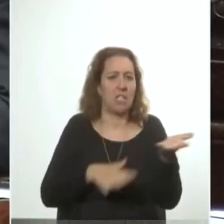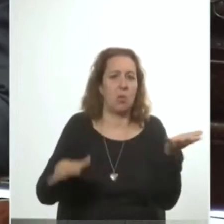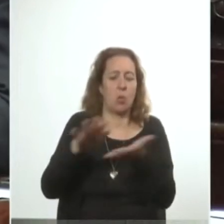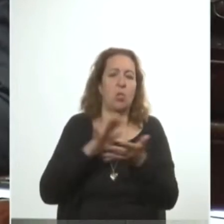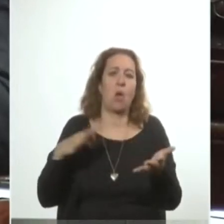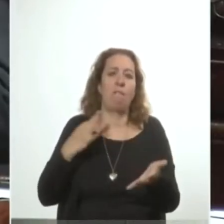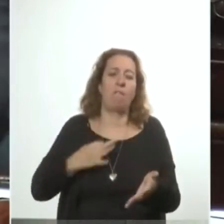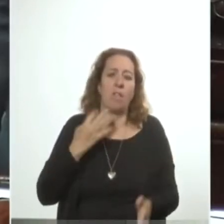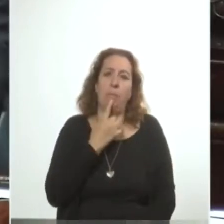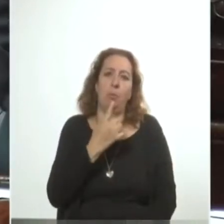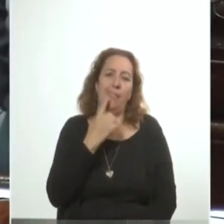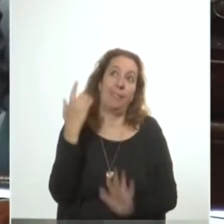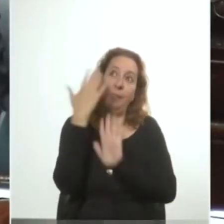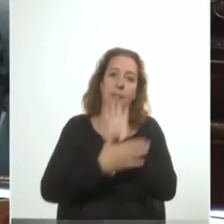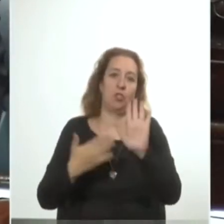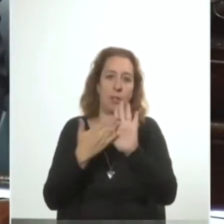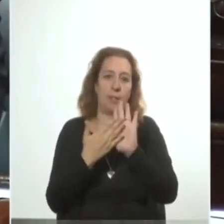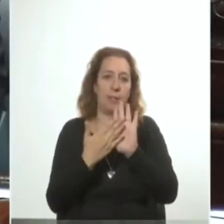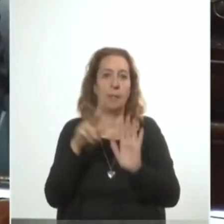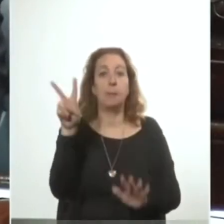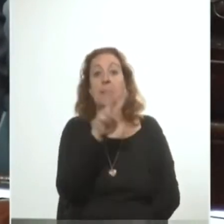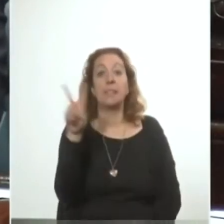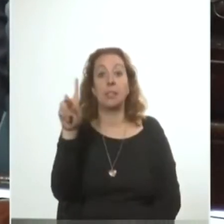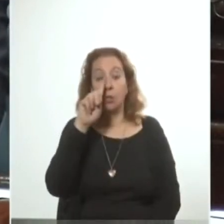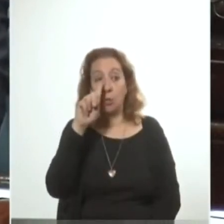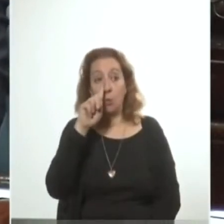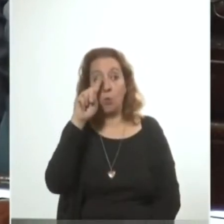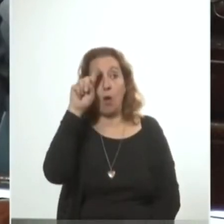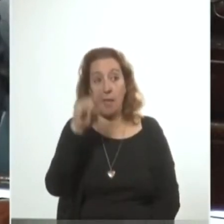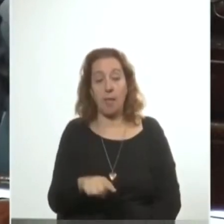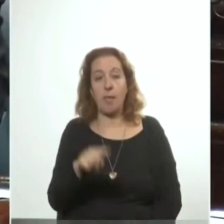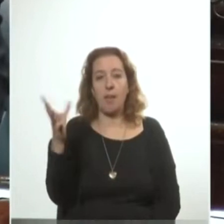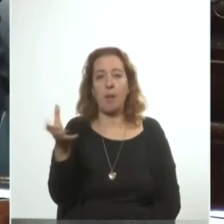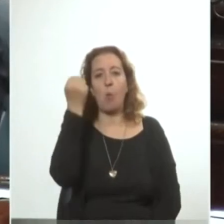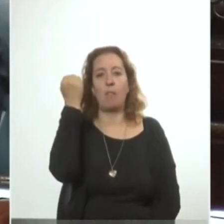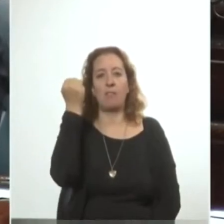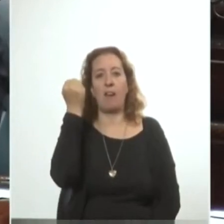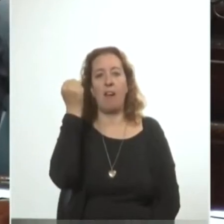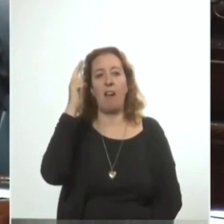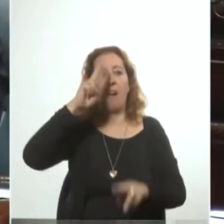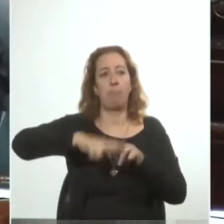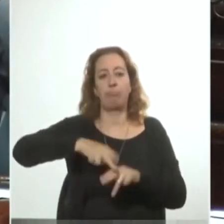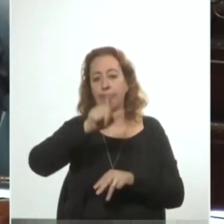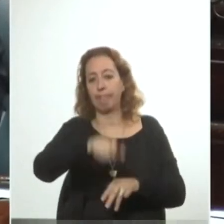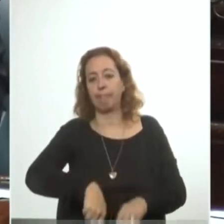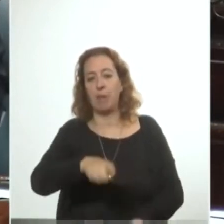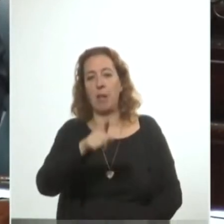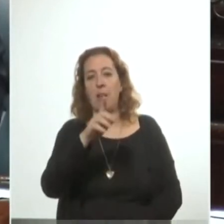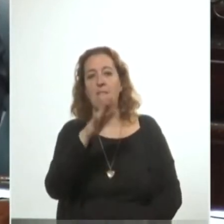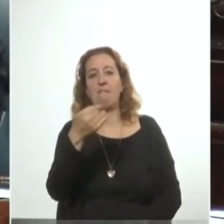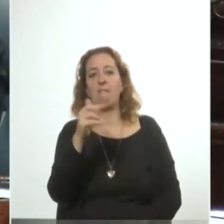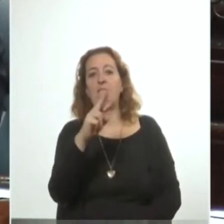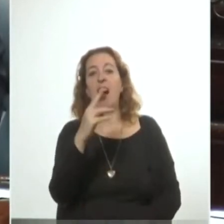política nacional. El 22 de junio se da el hallazgo del cuerpo de Pascasio Báez, peón